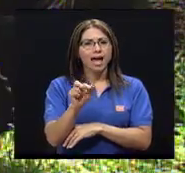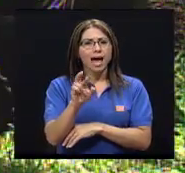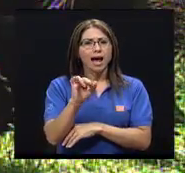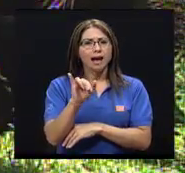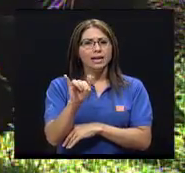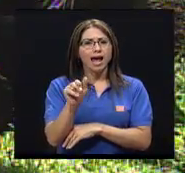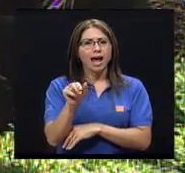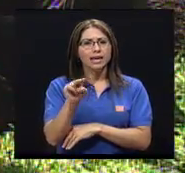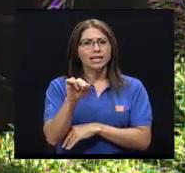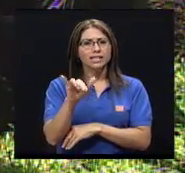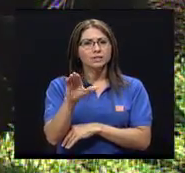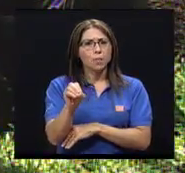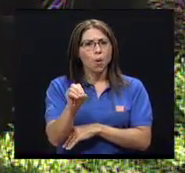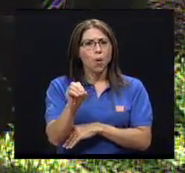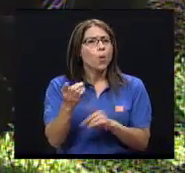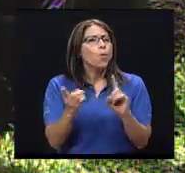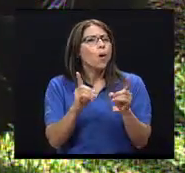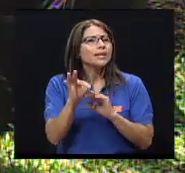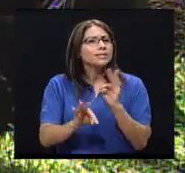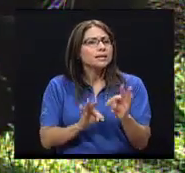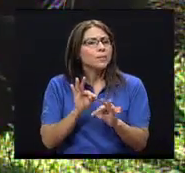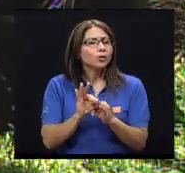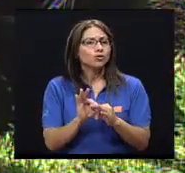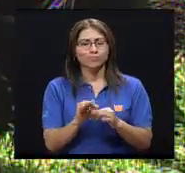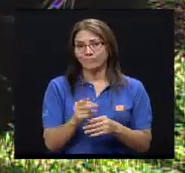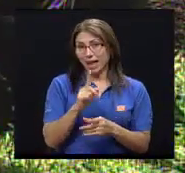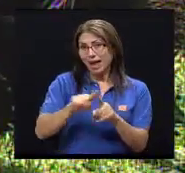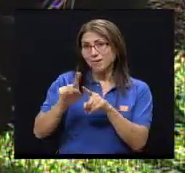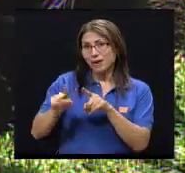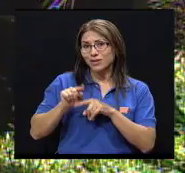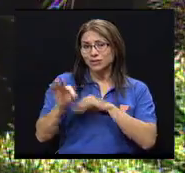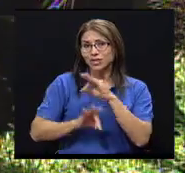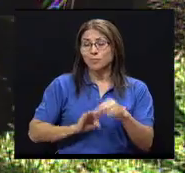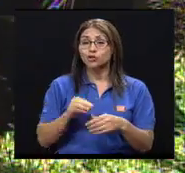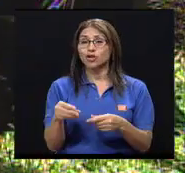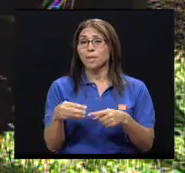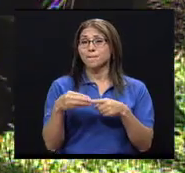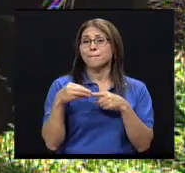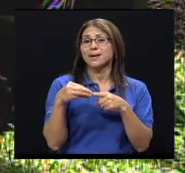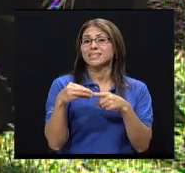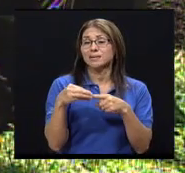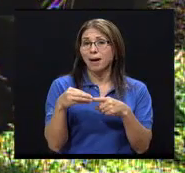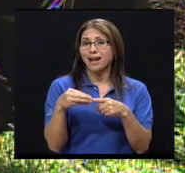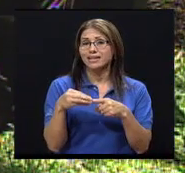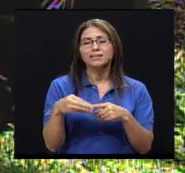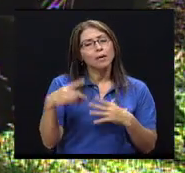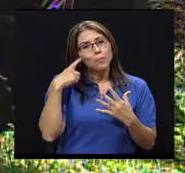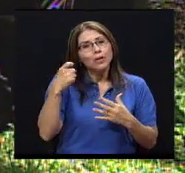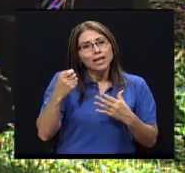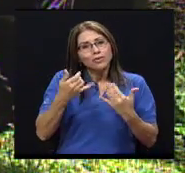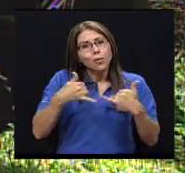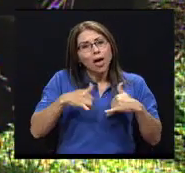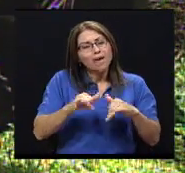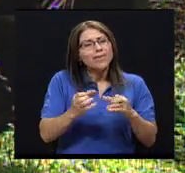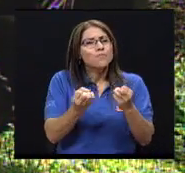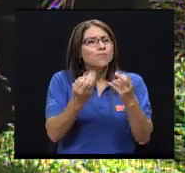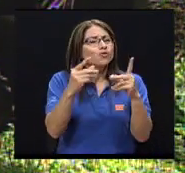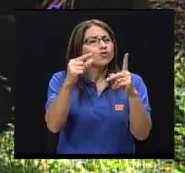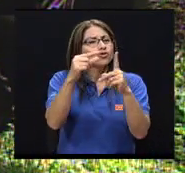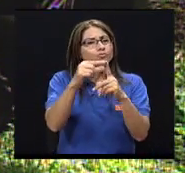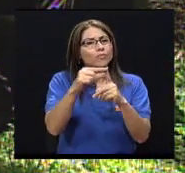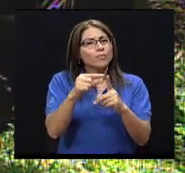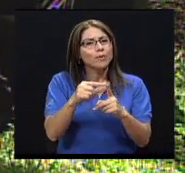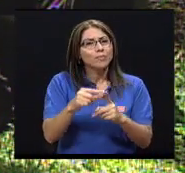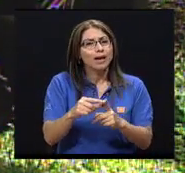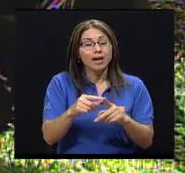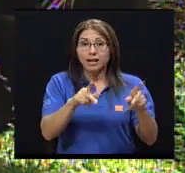¿Cuáles tipos podría usted mencionar? Hay varios tipos. Los principales que llamamos, estamos dentro de... Porque todavía hay personas, bueno, hay muchos términos que se